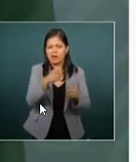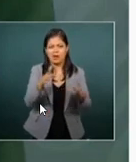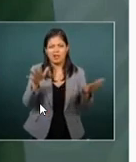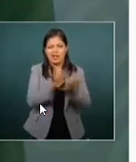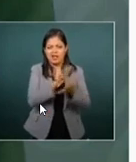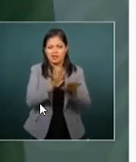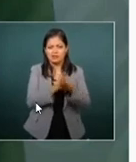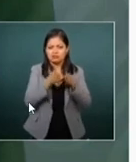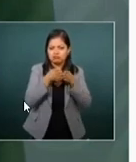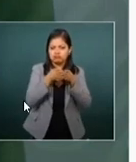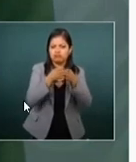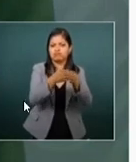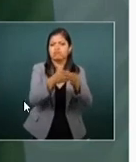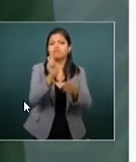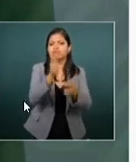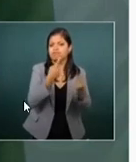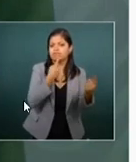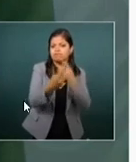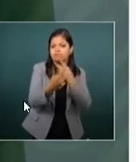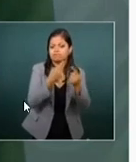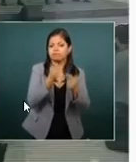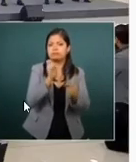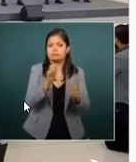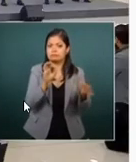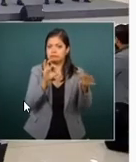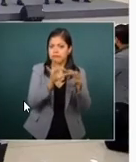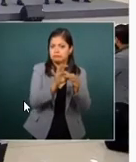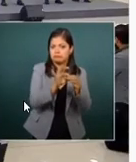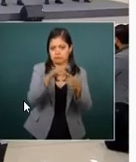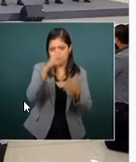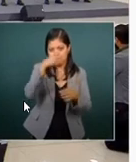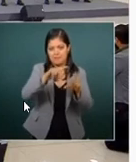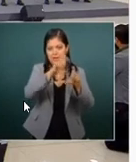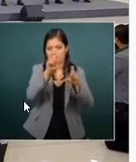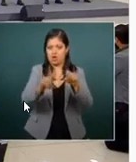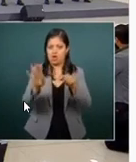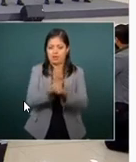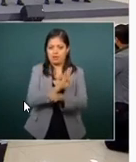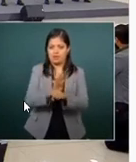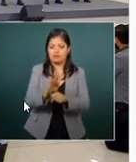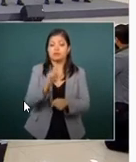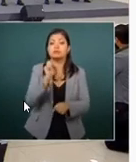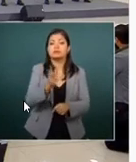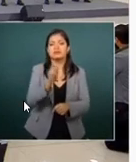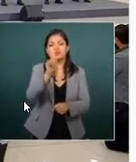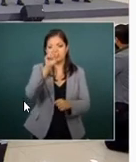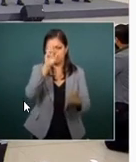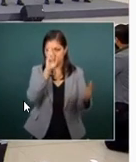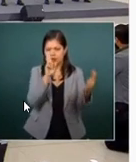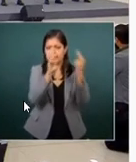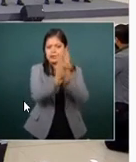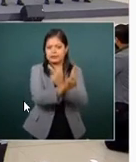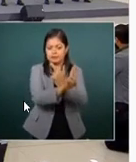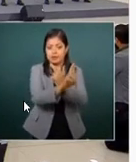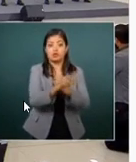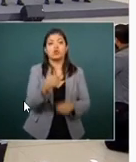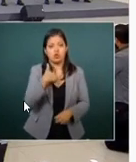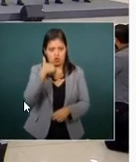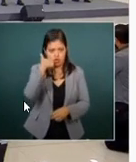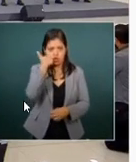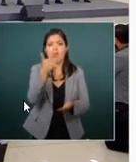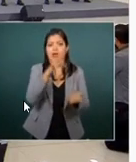Eso fue trascendental en el día de hoy. Un tema muy, muy especial. Pero va dentro de este análisis.